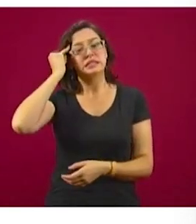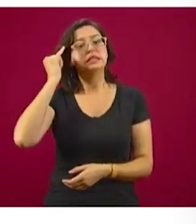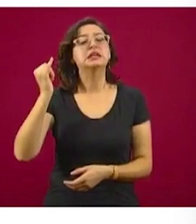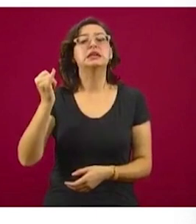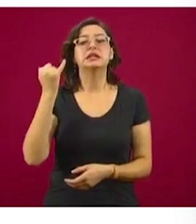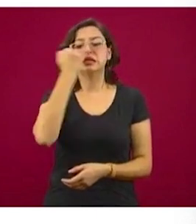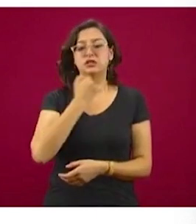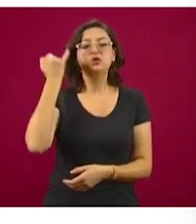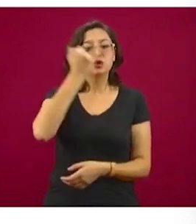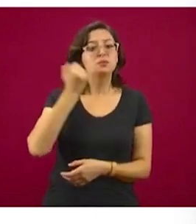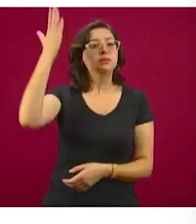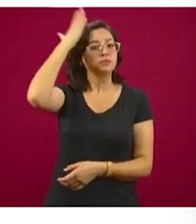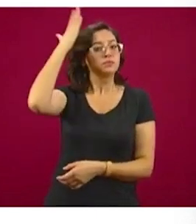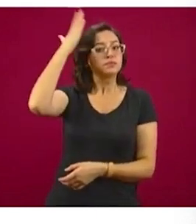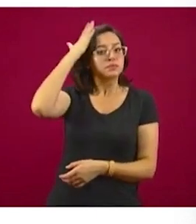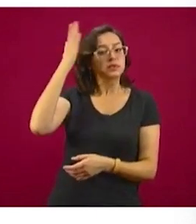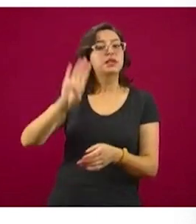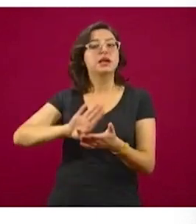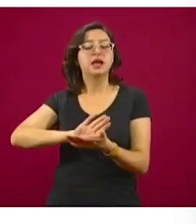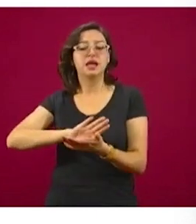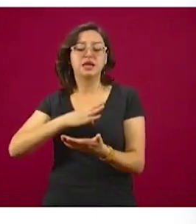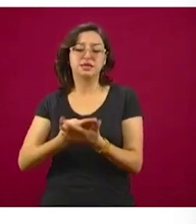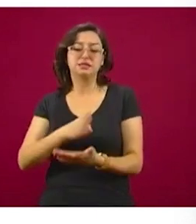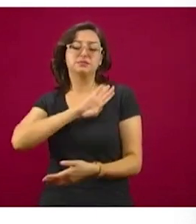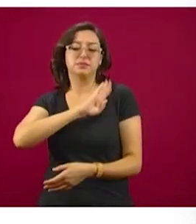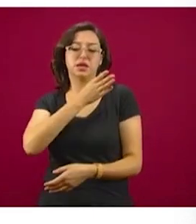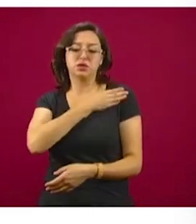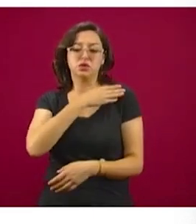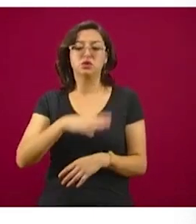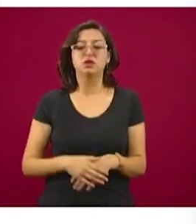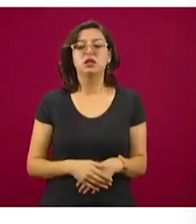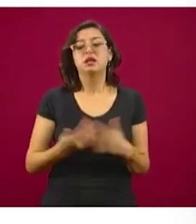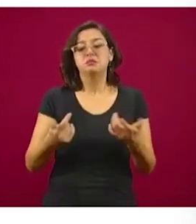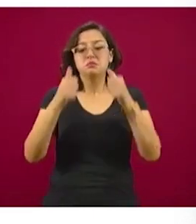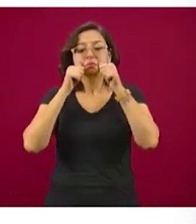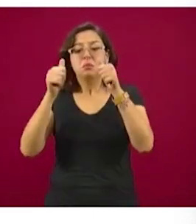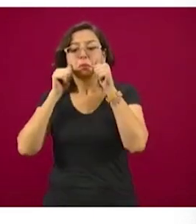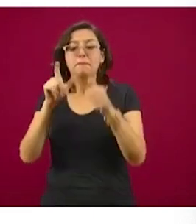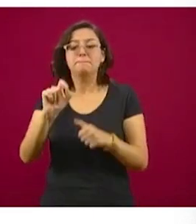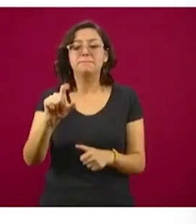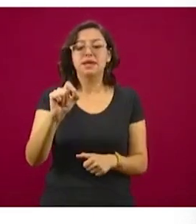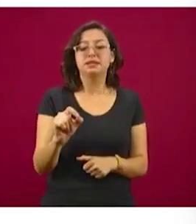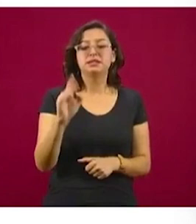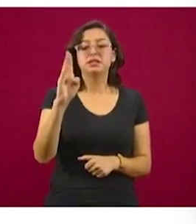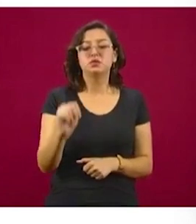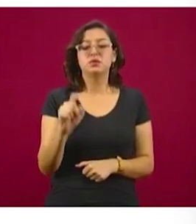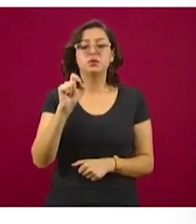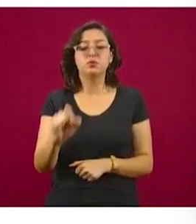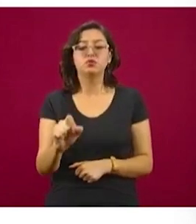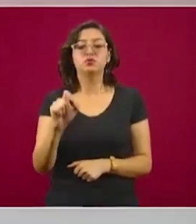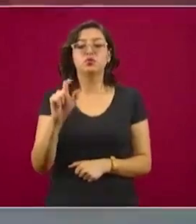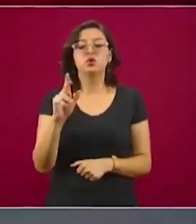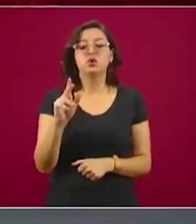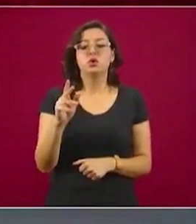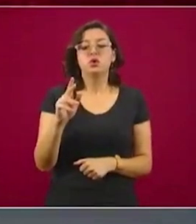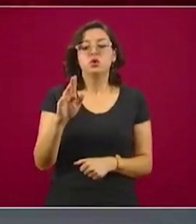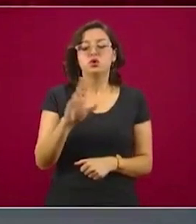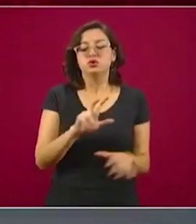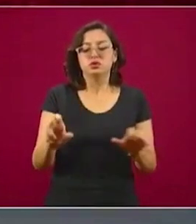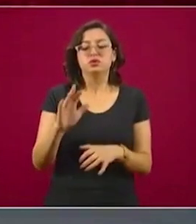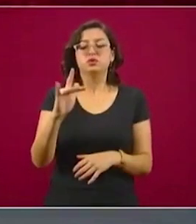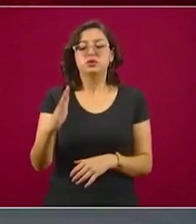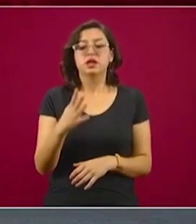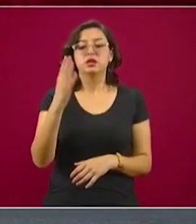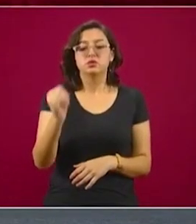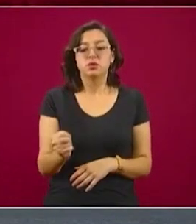llevamos atendidas 29 mil 859, que significa el 87 por ciento. Este es el dato